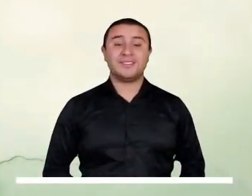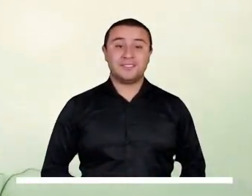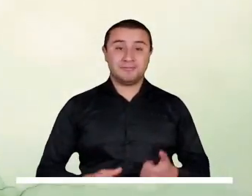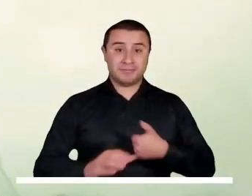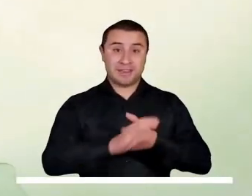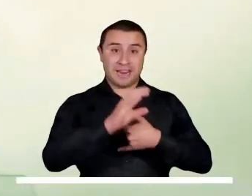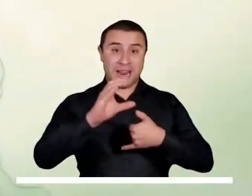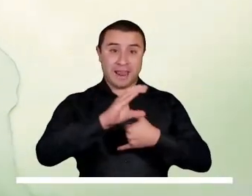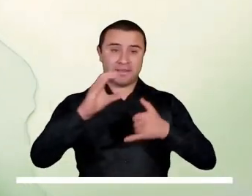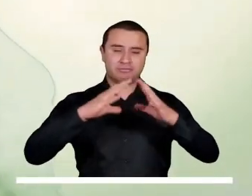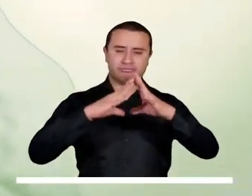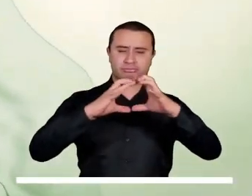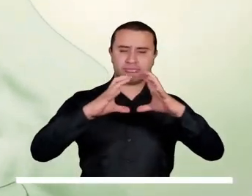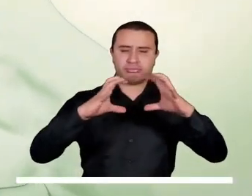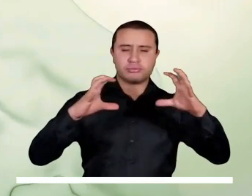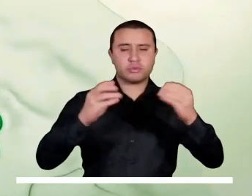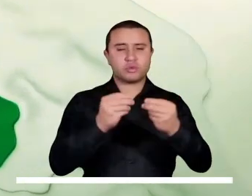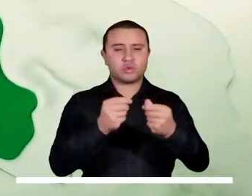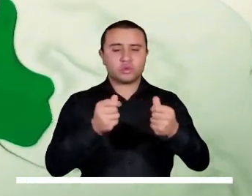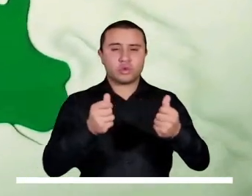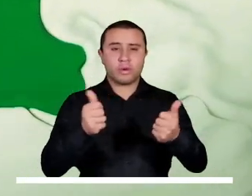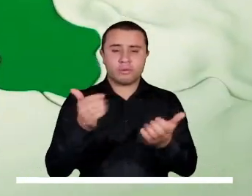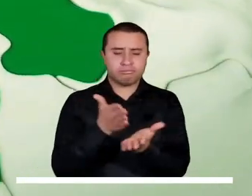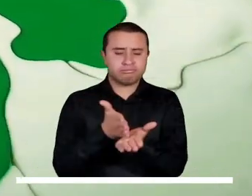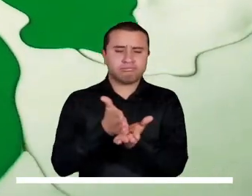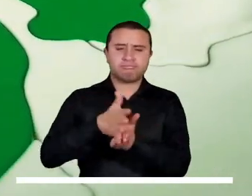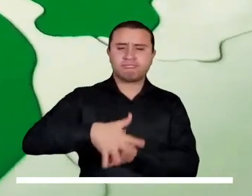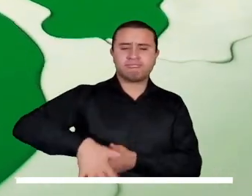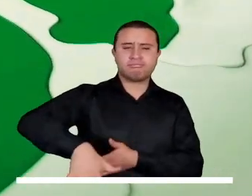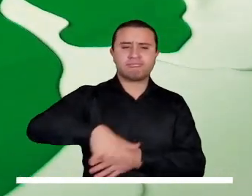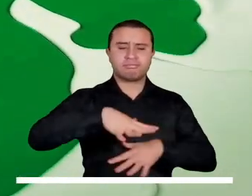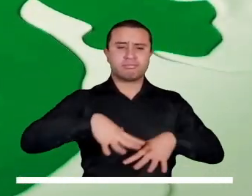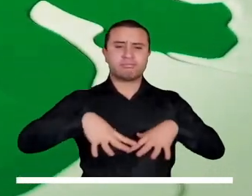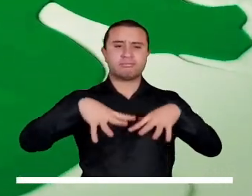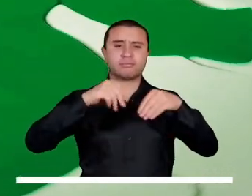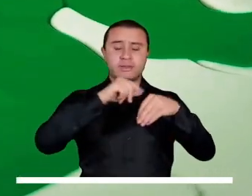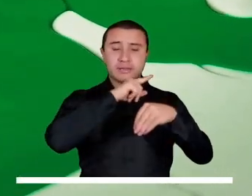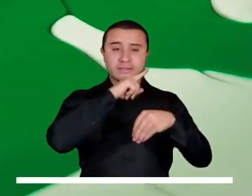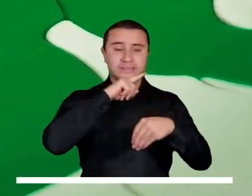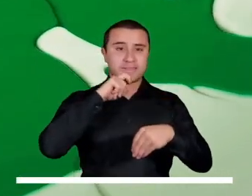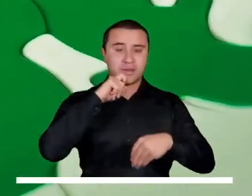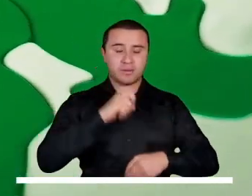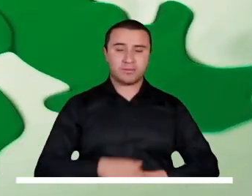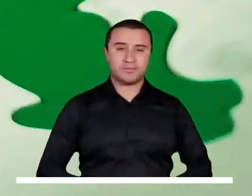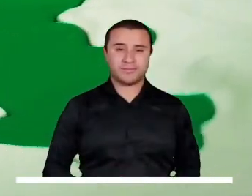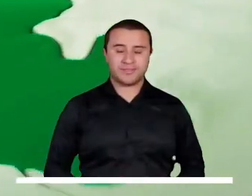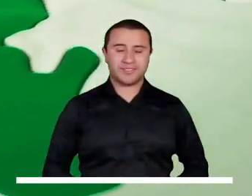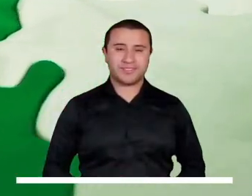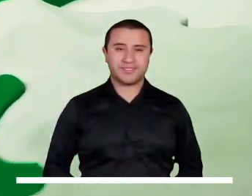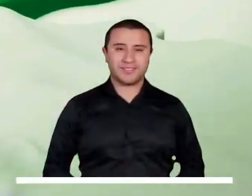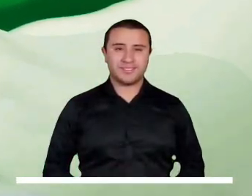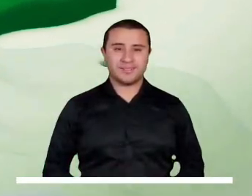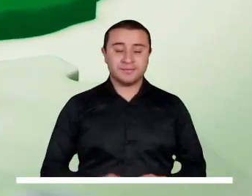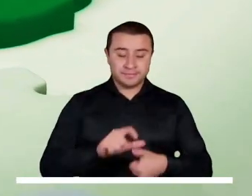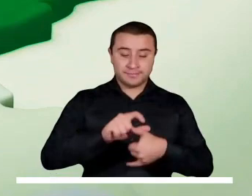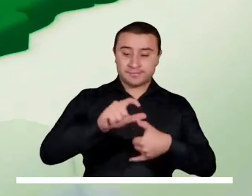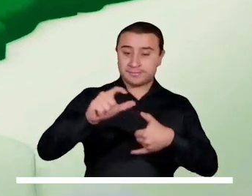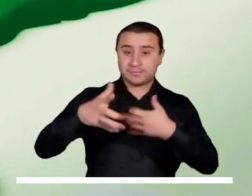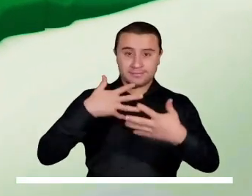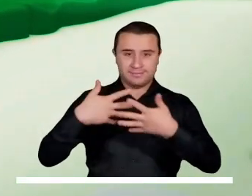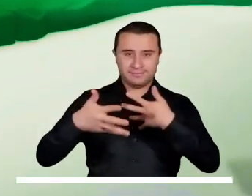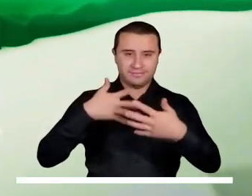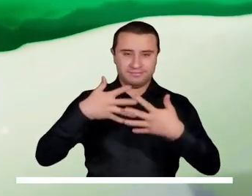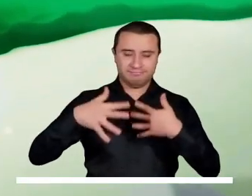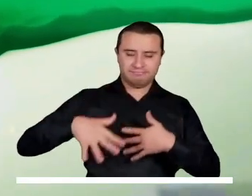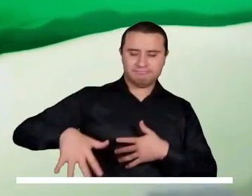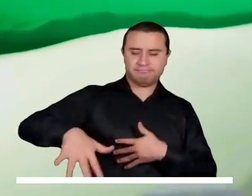nubosidad se advierte en el Caribe, que mantiene su pronóstico de tiempo seco durante la jornada. Cielo semi nublado promete el